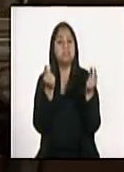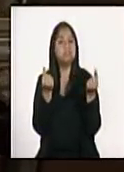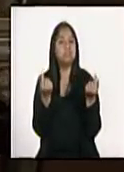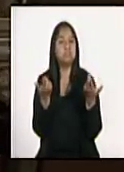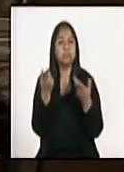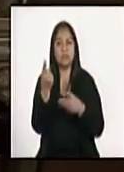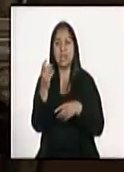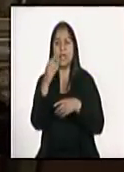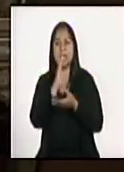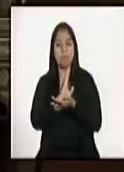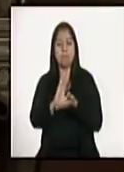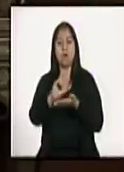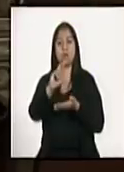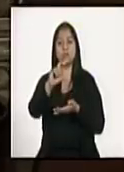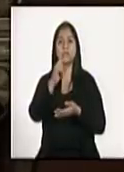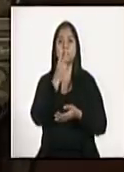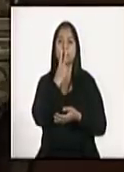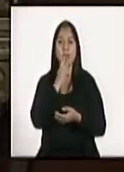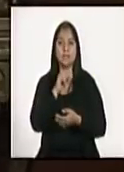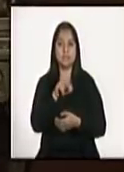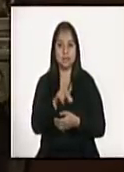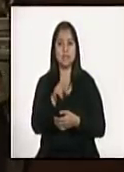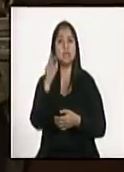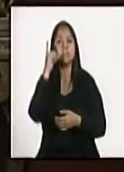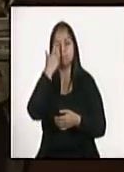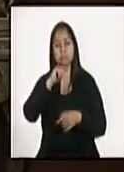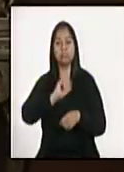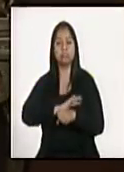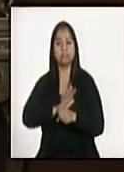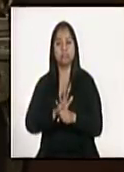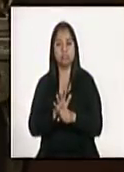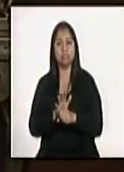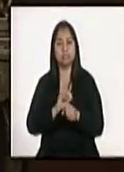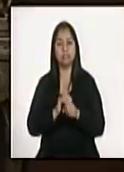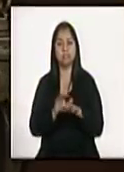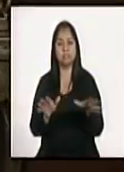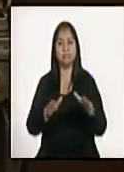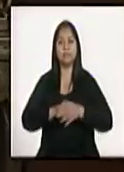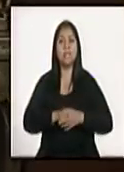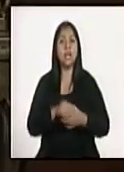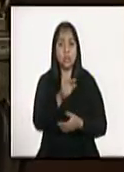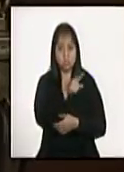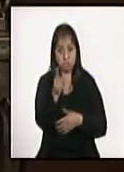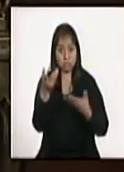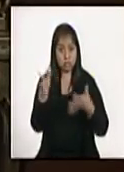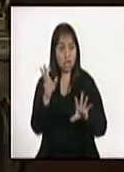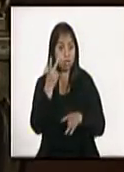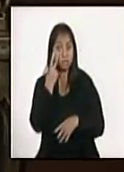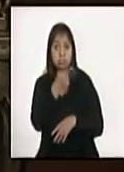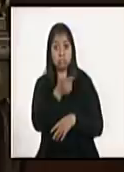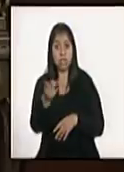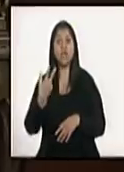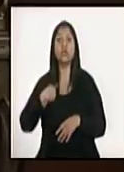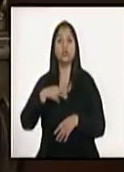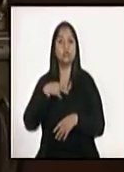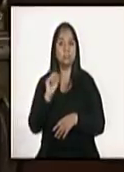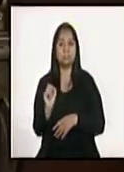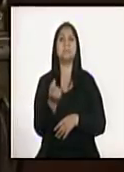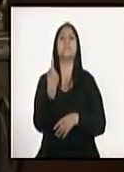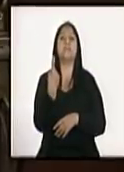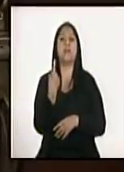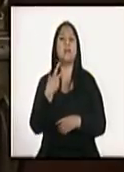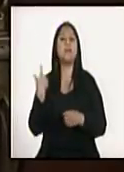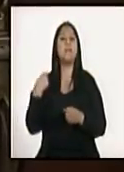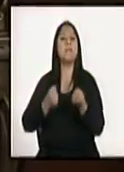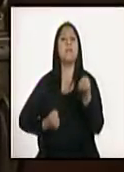en esta situación generada por el COVID-19. Como ustedes se habrán enterado en redes, fuimos pioneros en lanzar un apoyo para